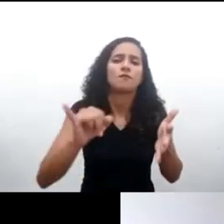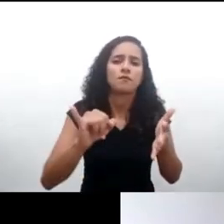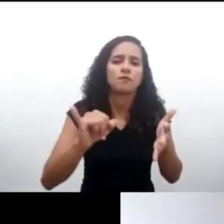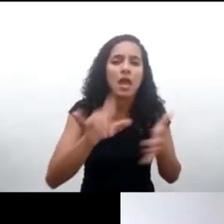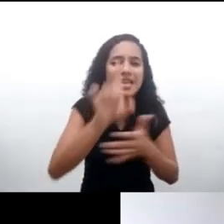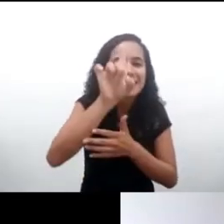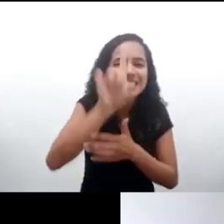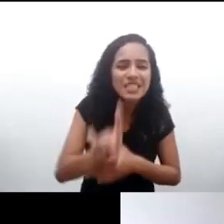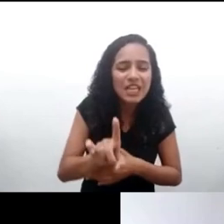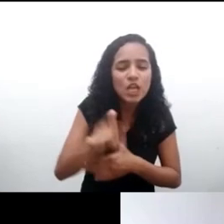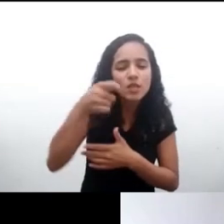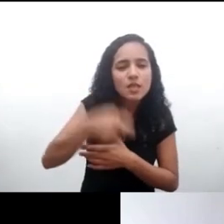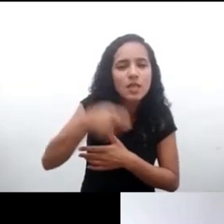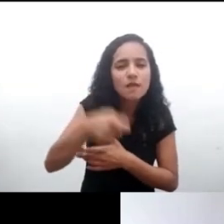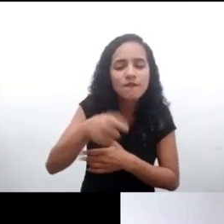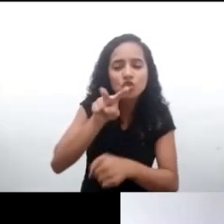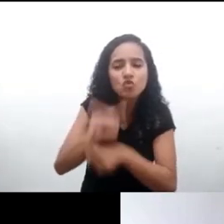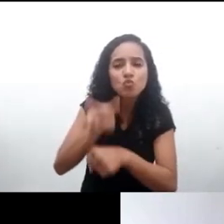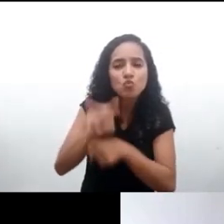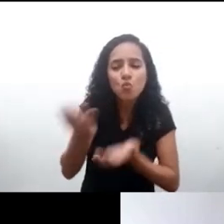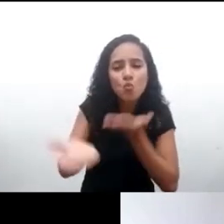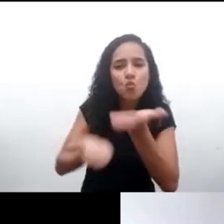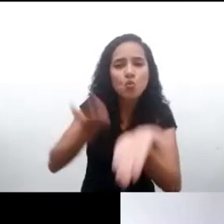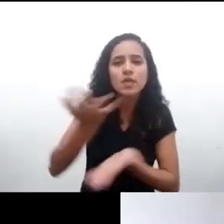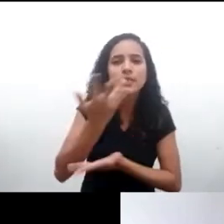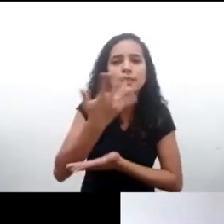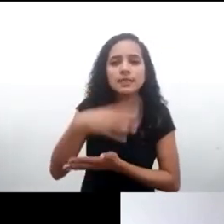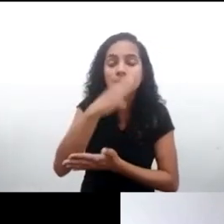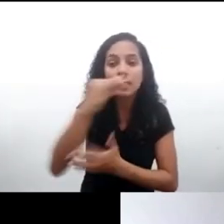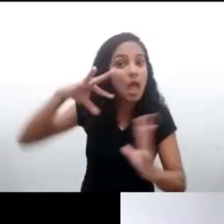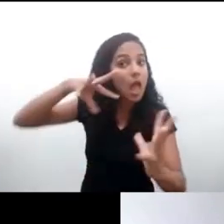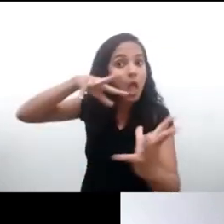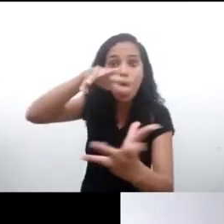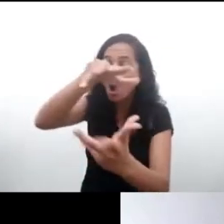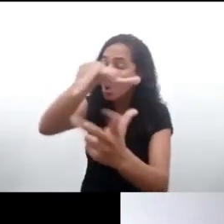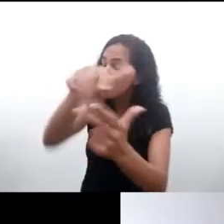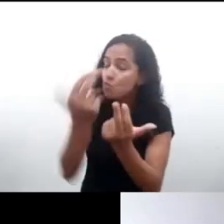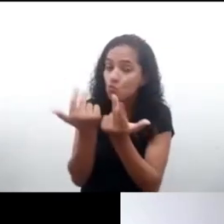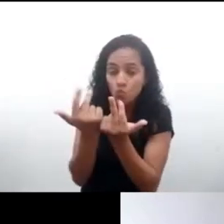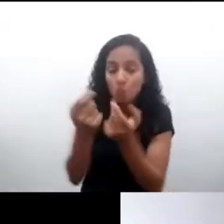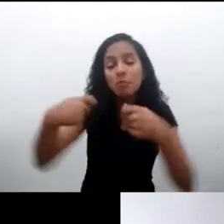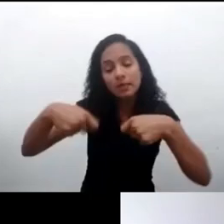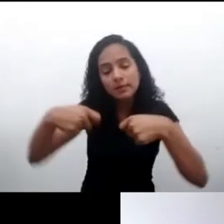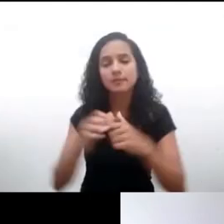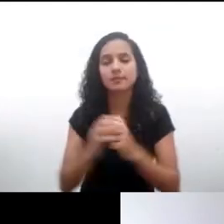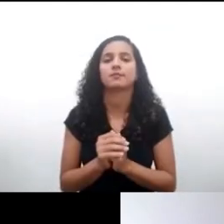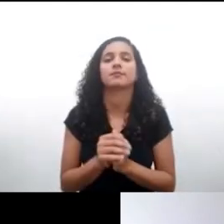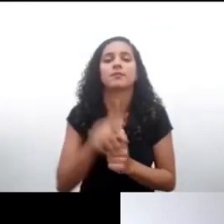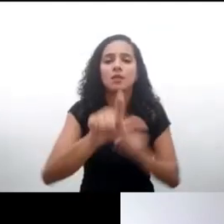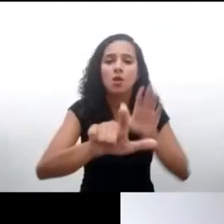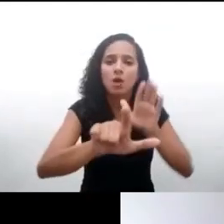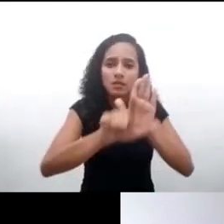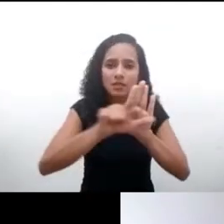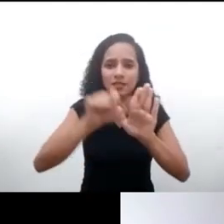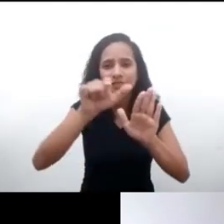adolescentes son universales. A su vez, refuerza y complementa a las legislaciones nacionales de los países de la región, que suele